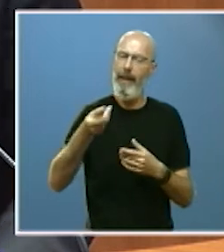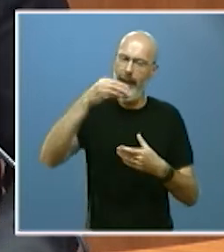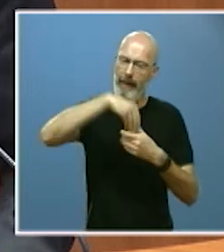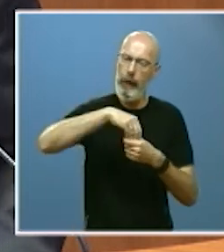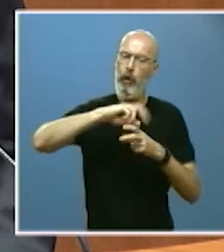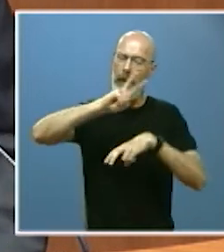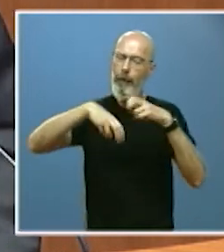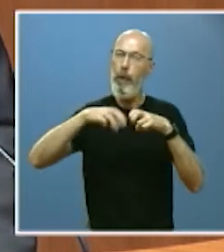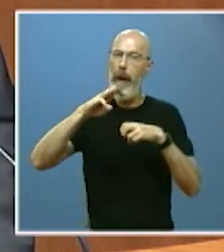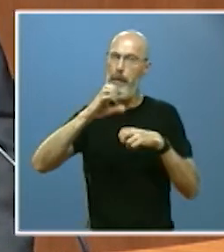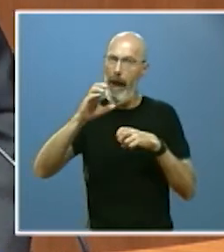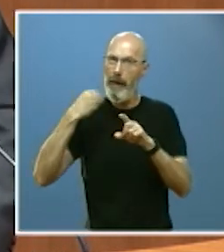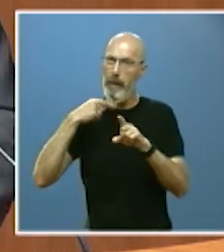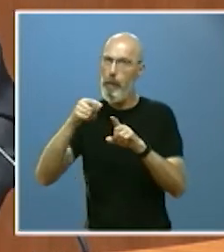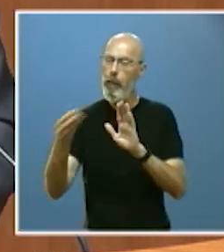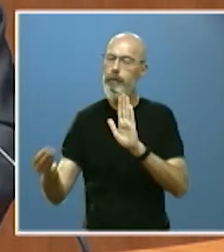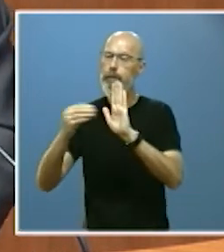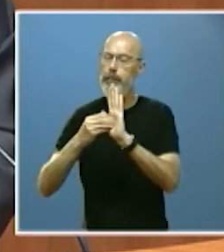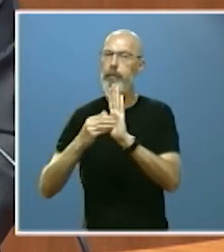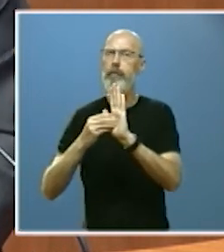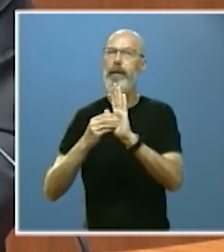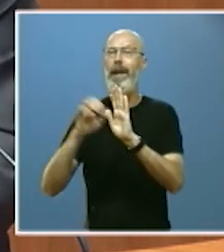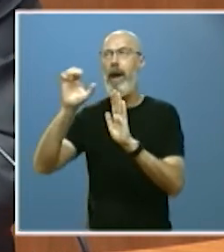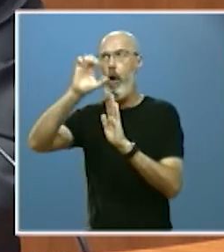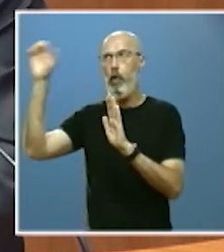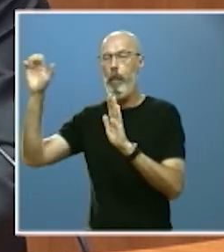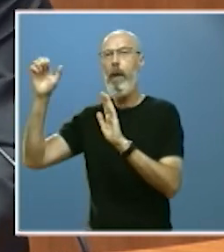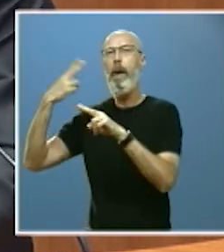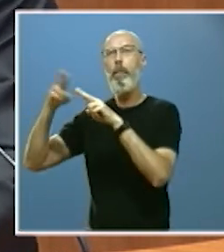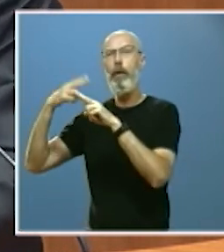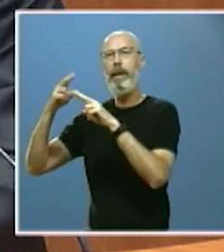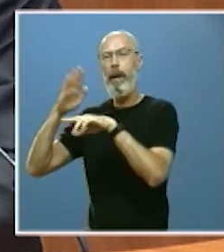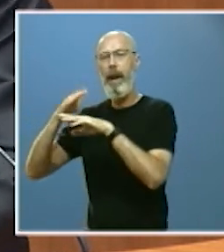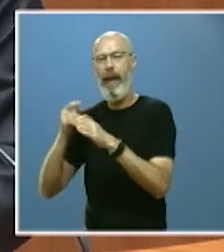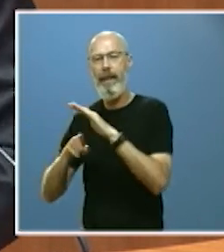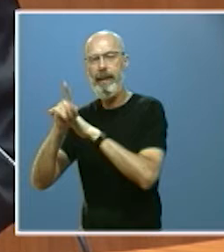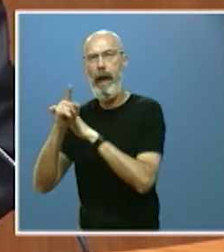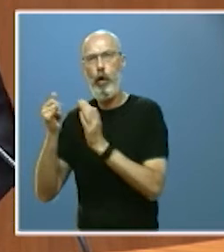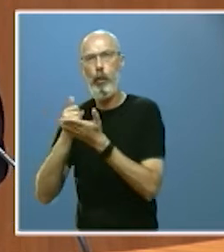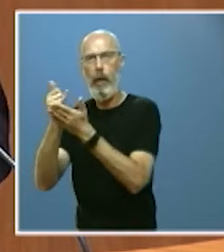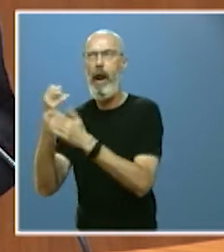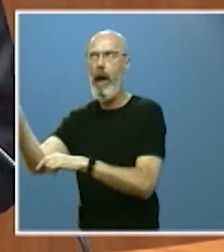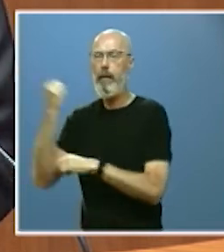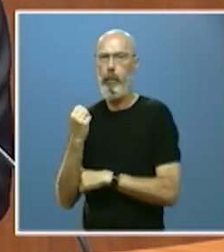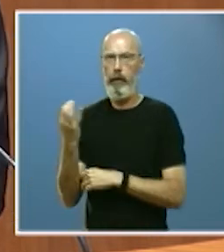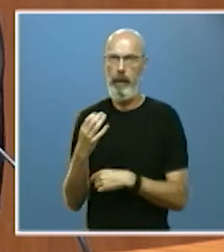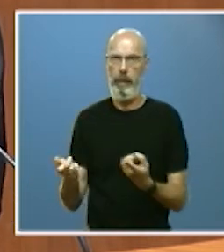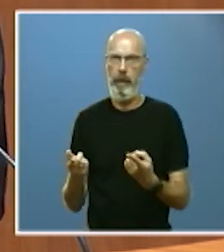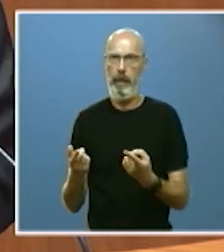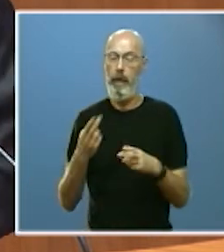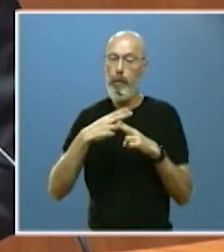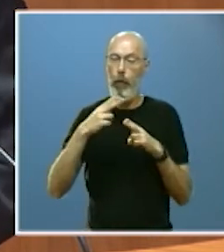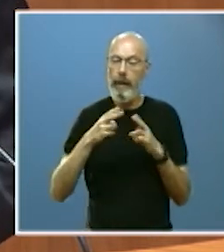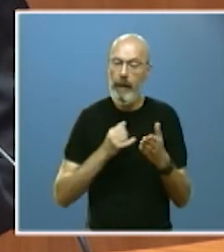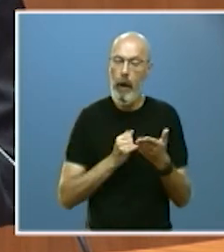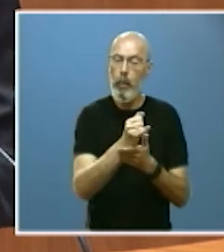la PAC el mantenimiento por Europa de unas vigorosas políticas de desarrollo rural nuestra política industrial introduce en todas